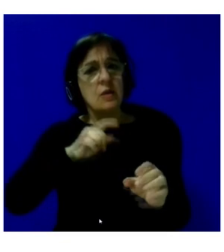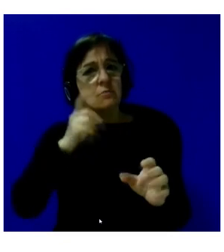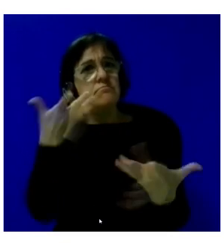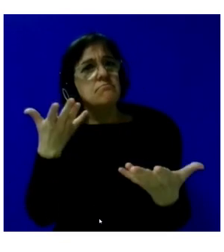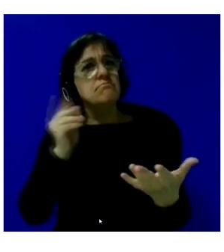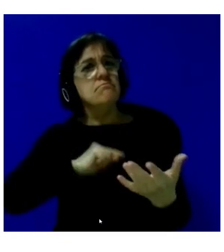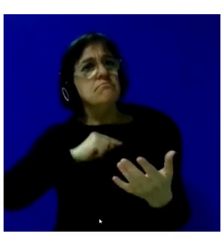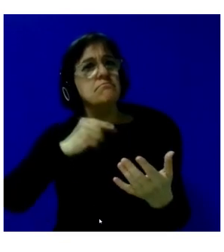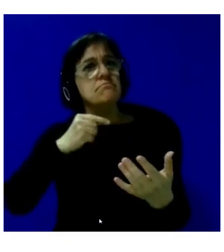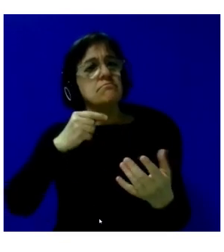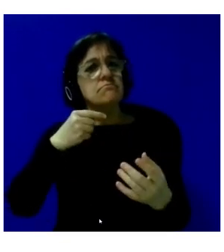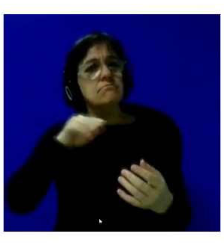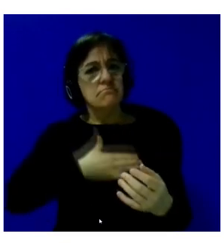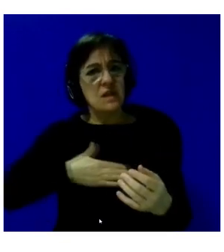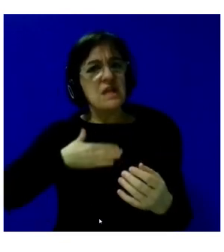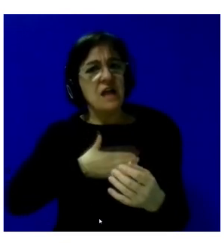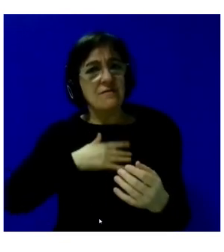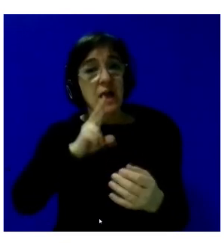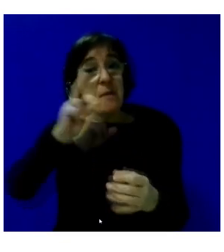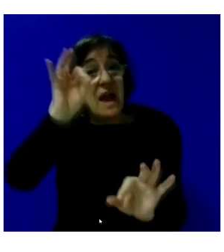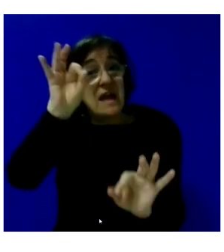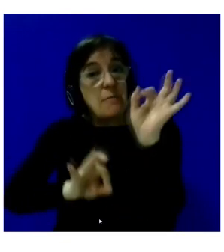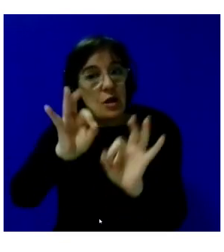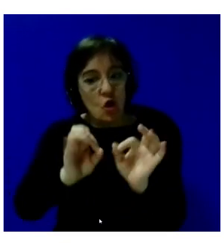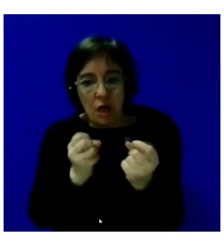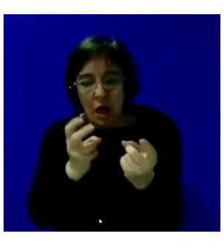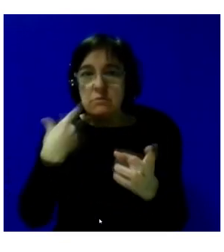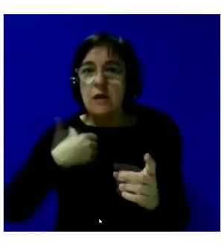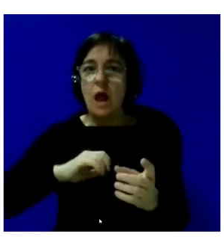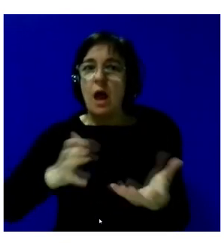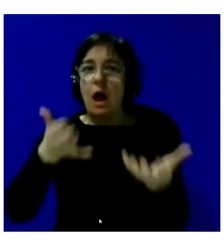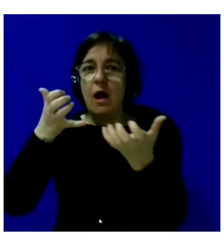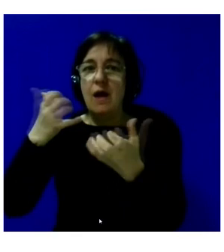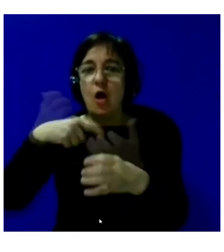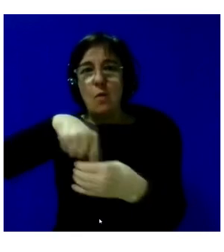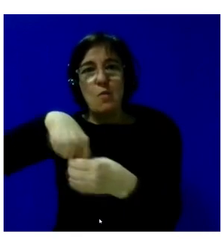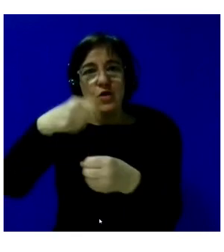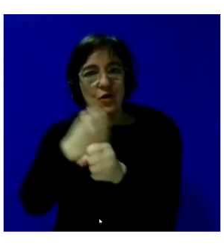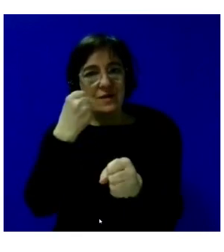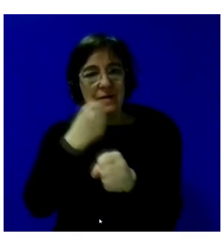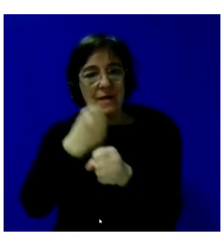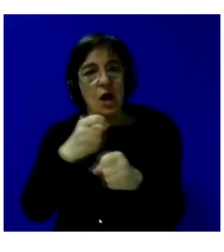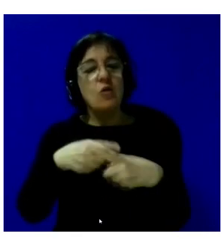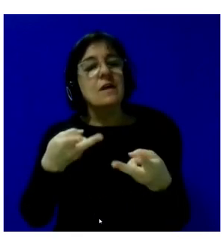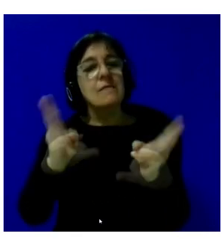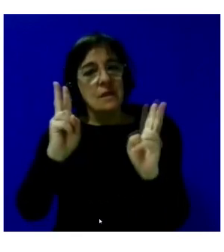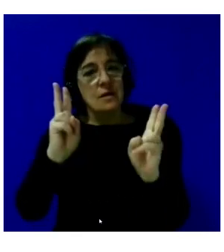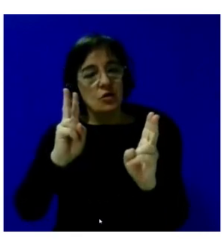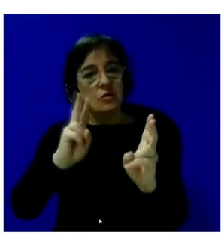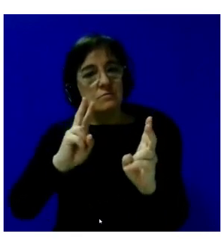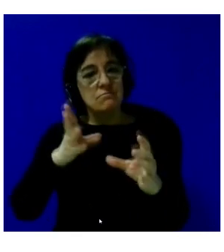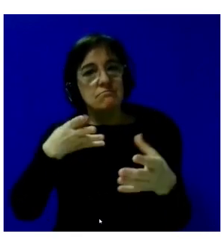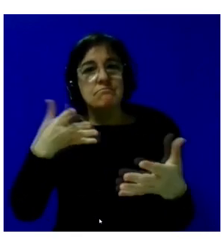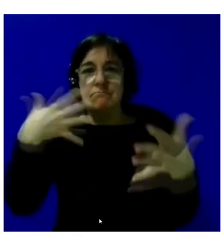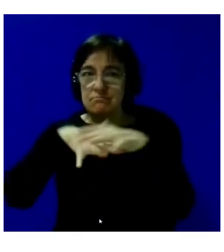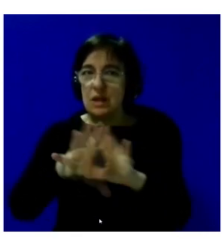satisfechos al conocer que 20 personas han conseguido un puesto de trabajo que les permite su incorporación a la